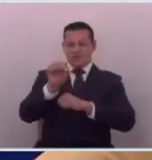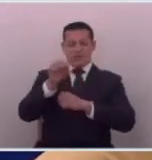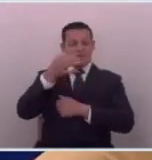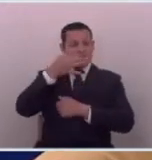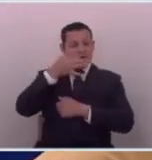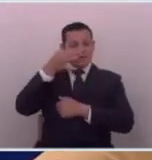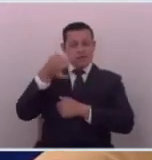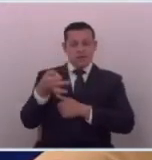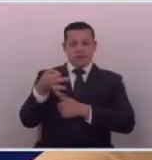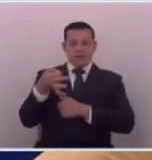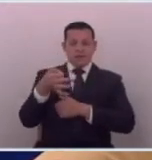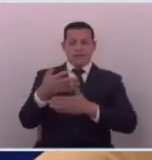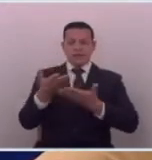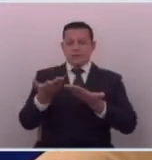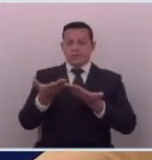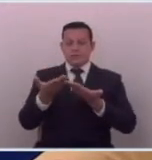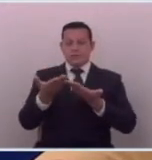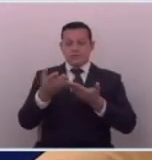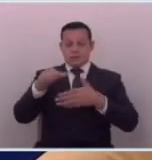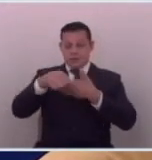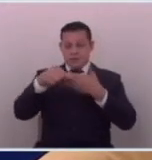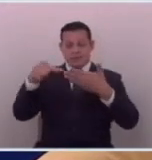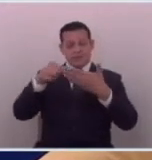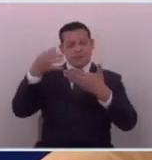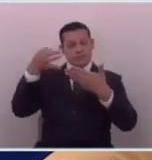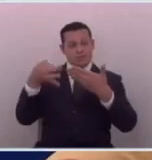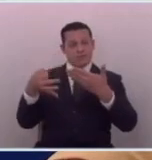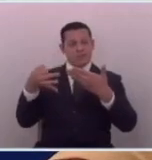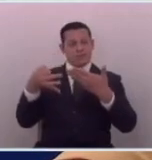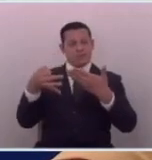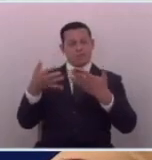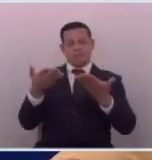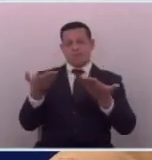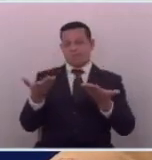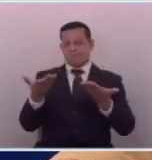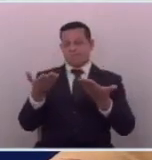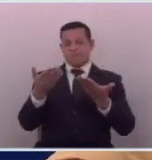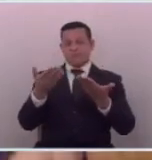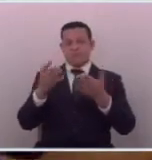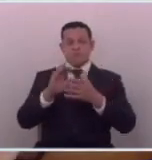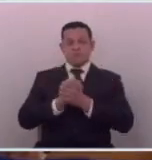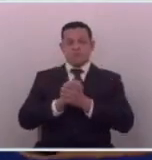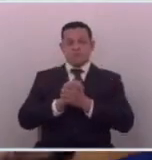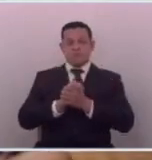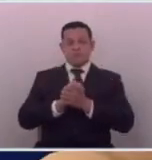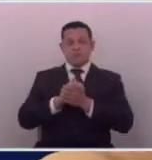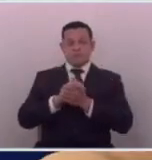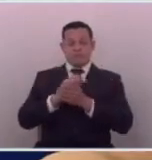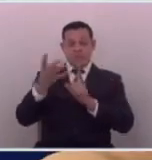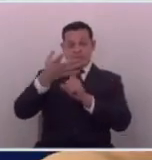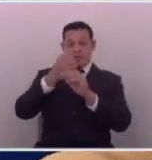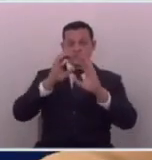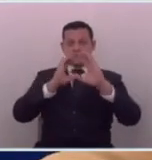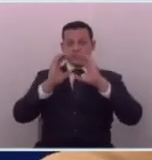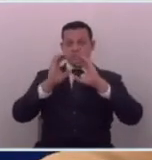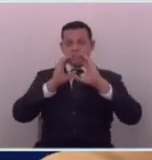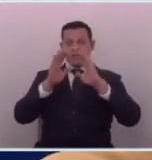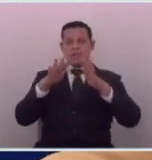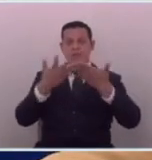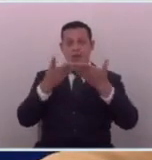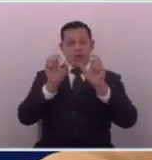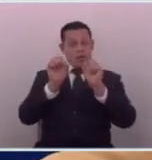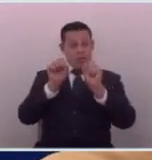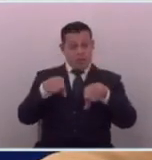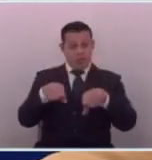verdad que ya esta asamblea legislativa pues va a tener este comunicado para